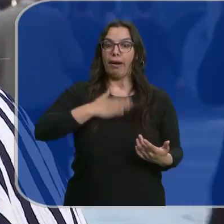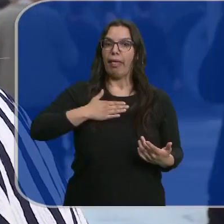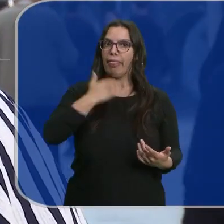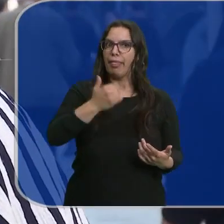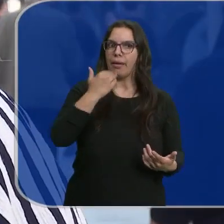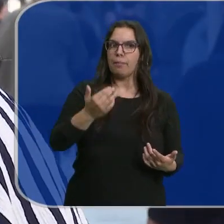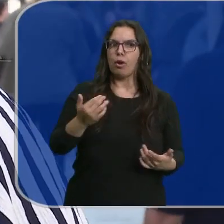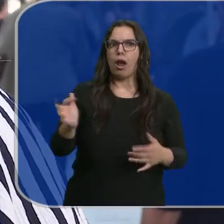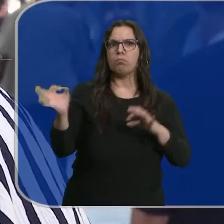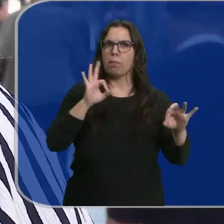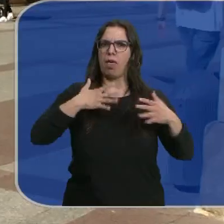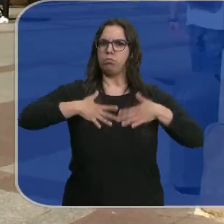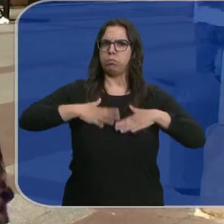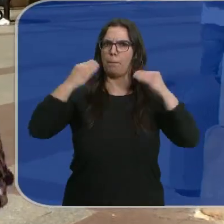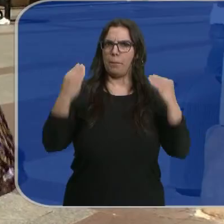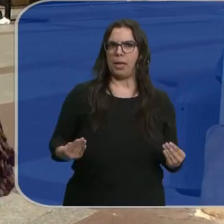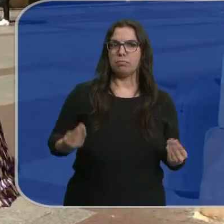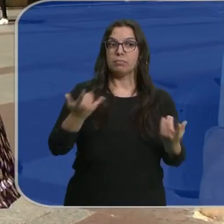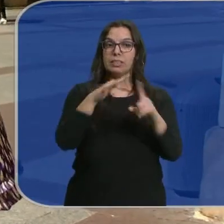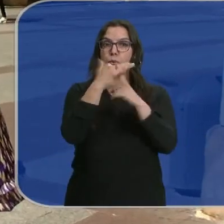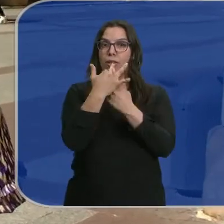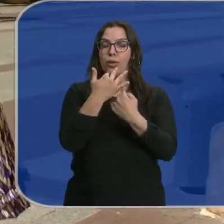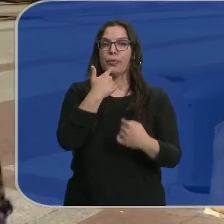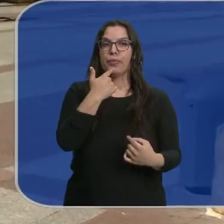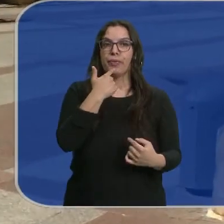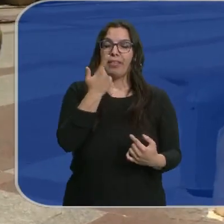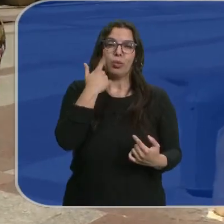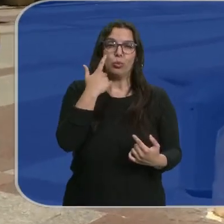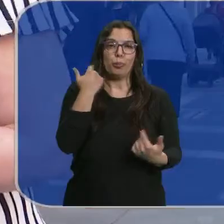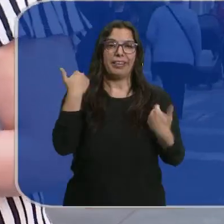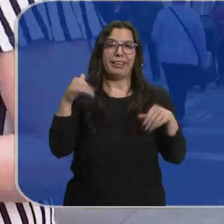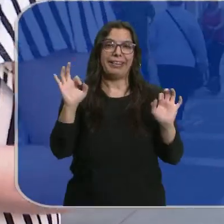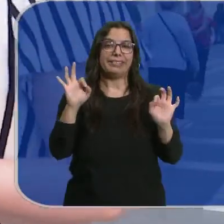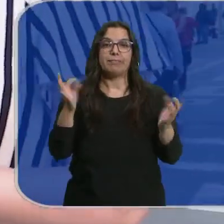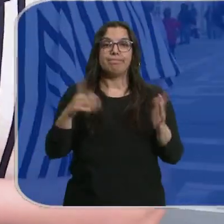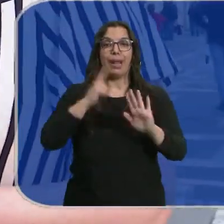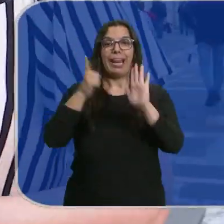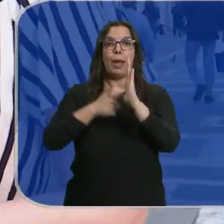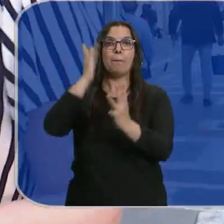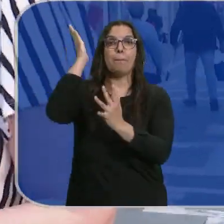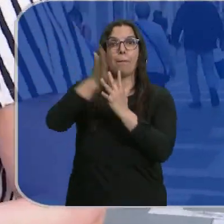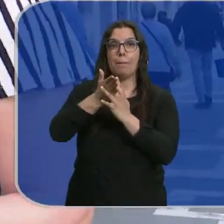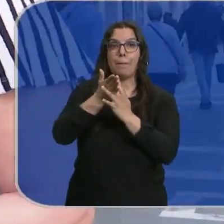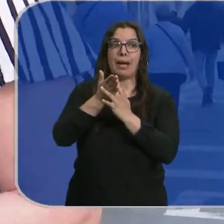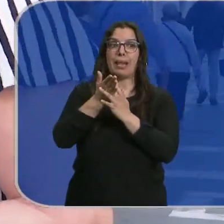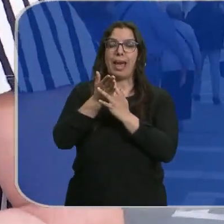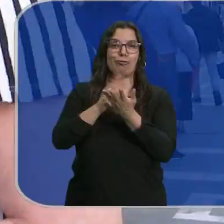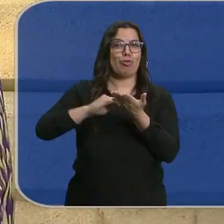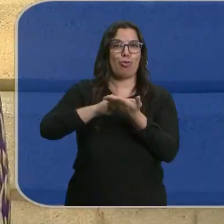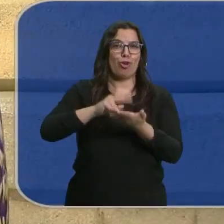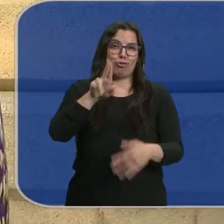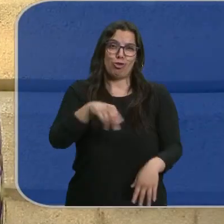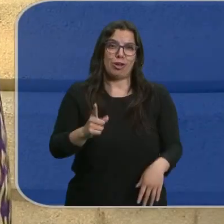Zamora están muy bien preparadas. Una situación a la que aseguran que están acostumbradas y que la ley de paridad no termina de